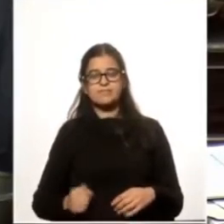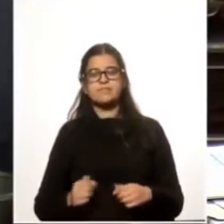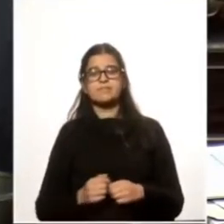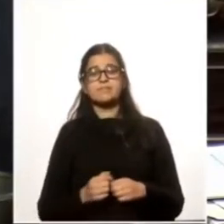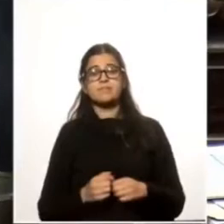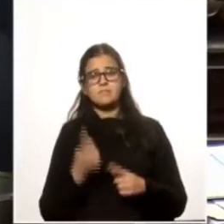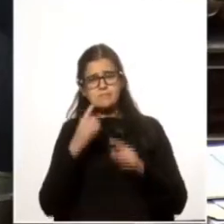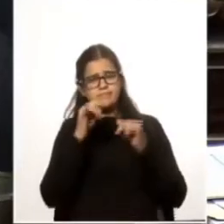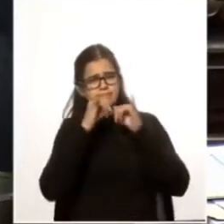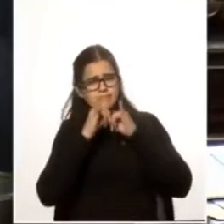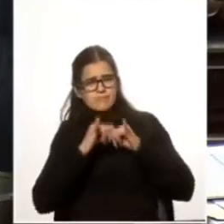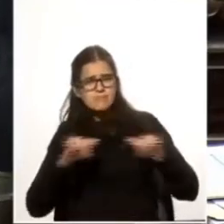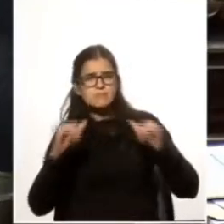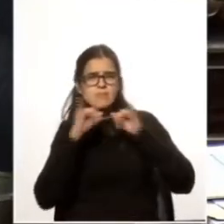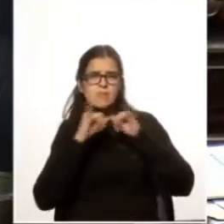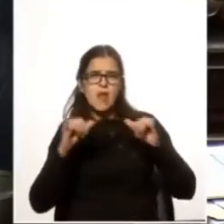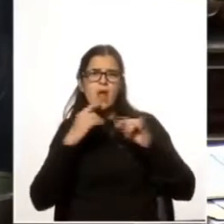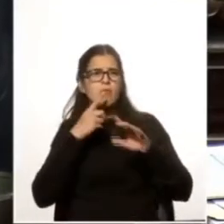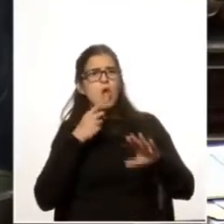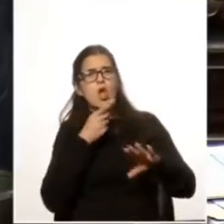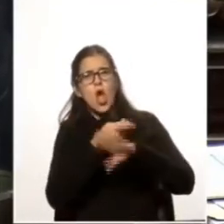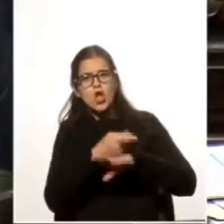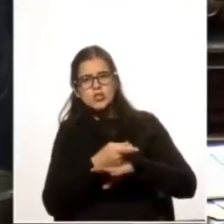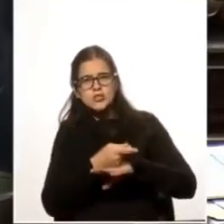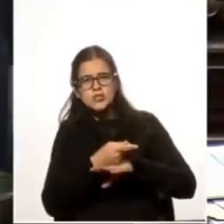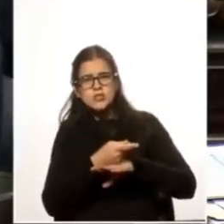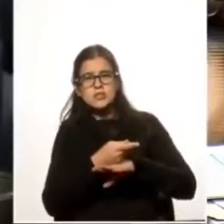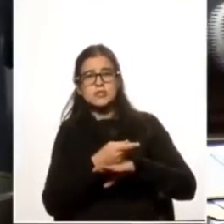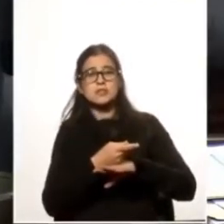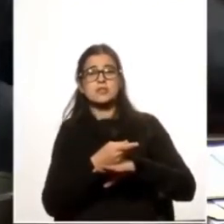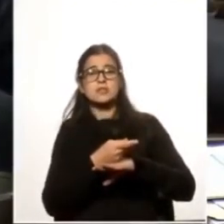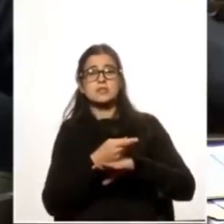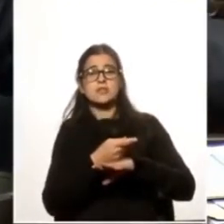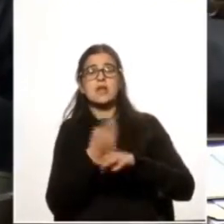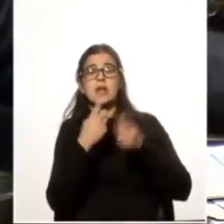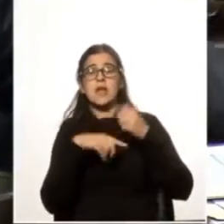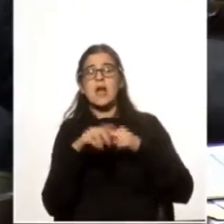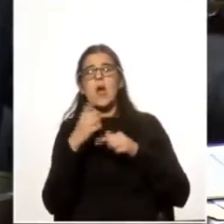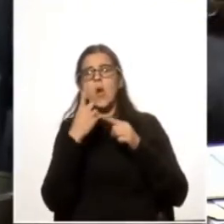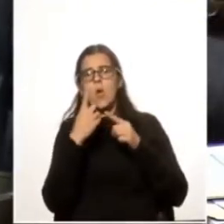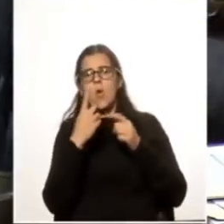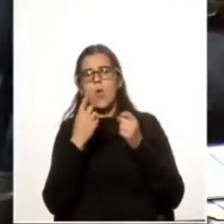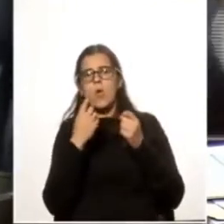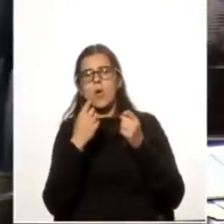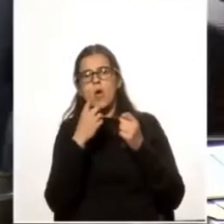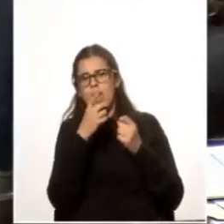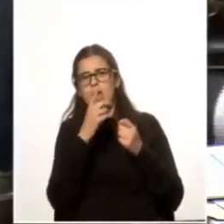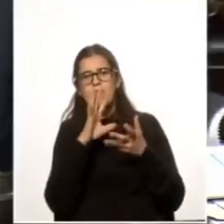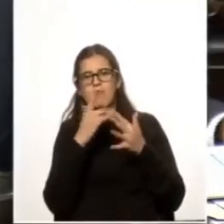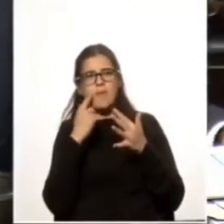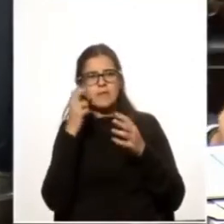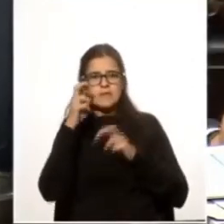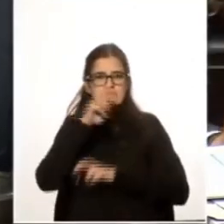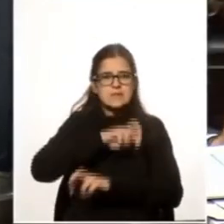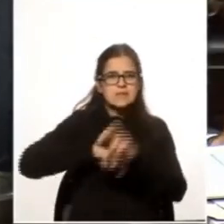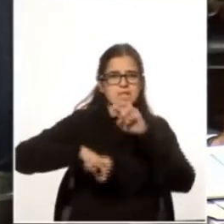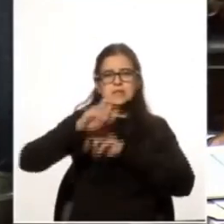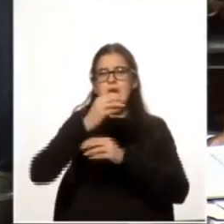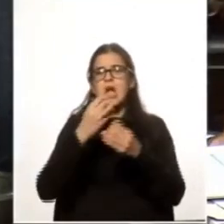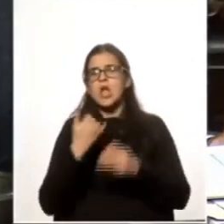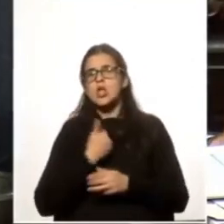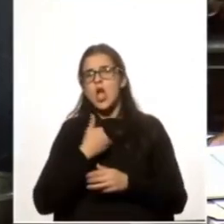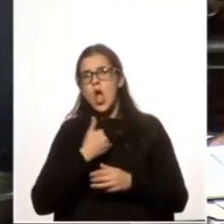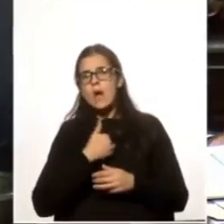Tanta campaña en contra hicieron que tuvieron que dar una enorme voltereta en marzo